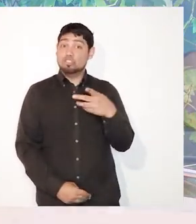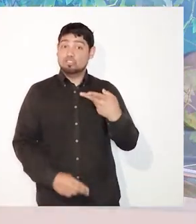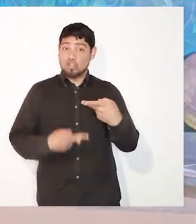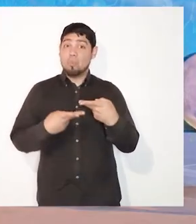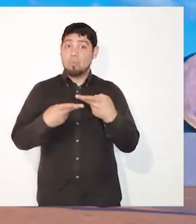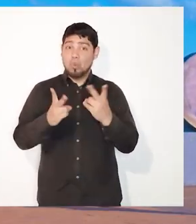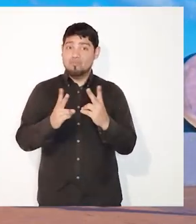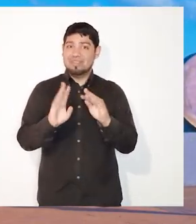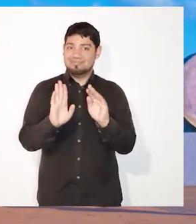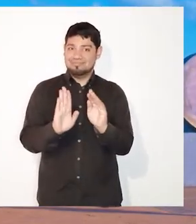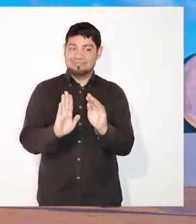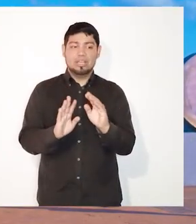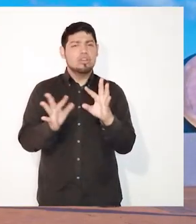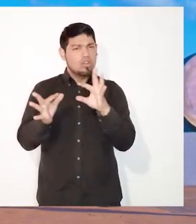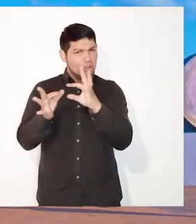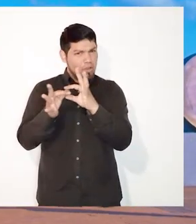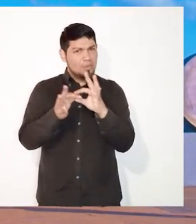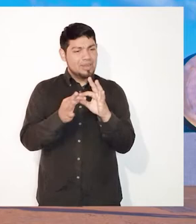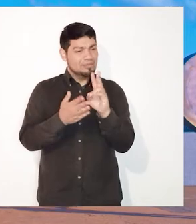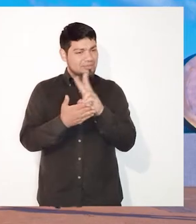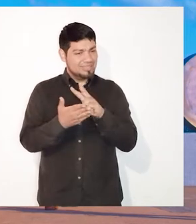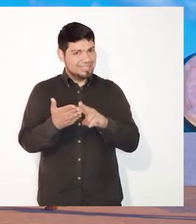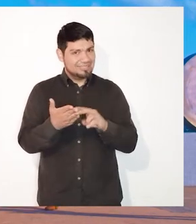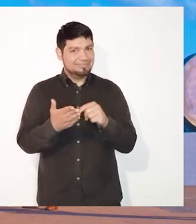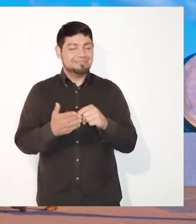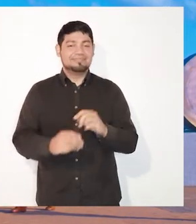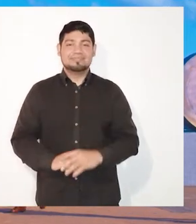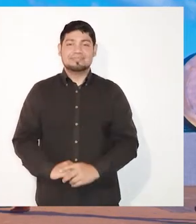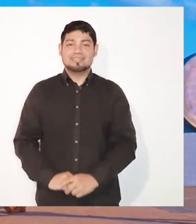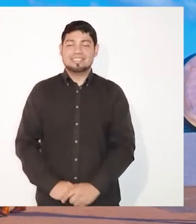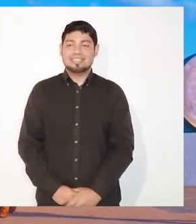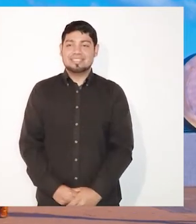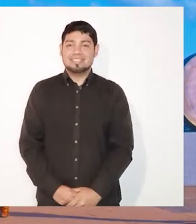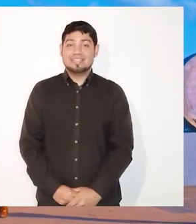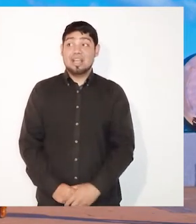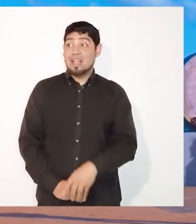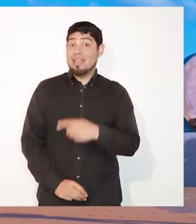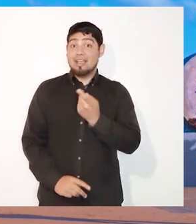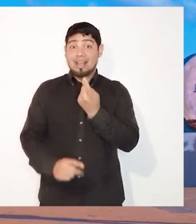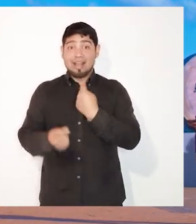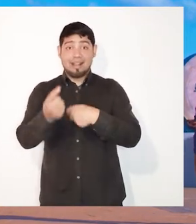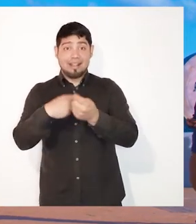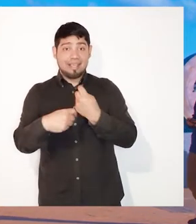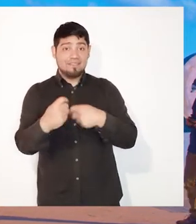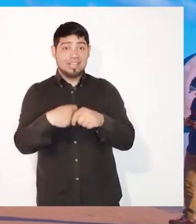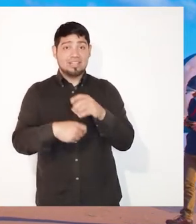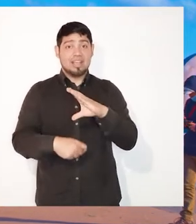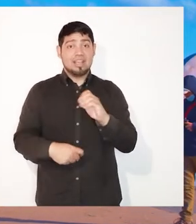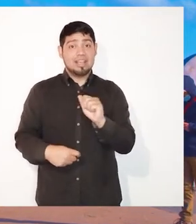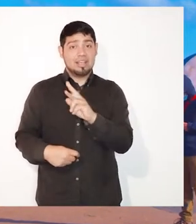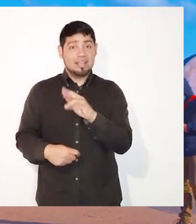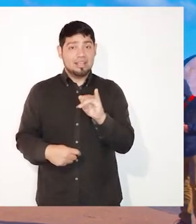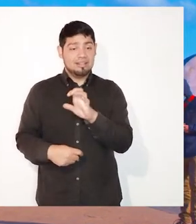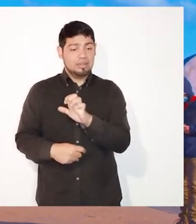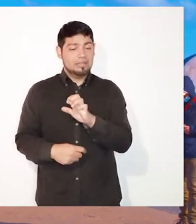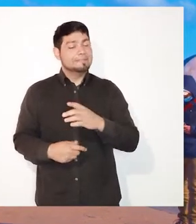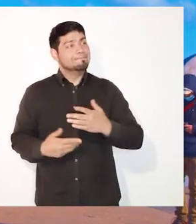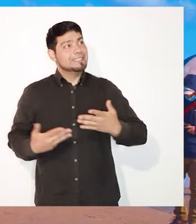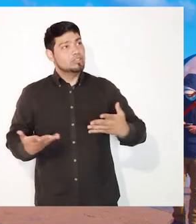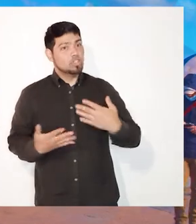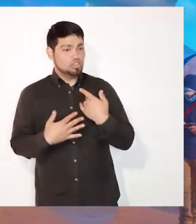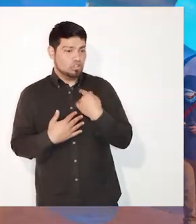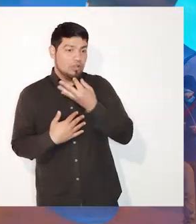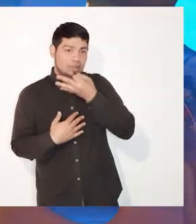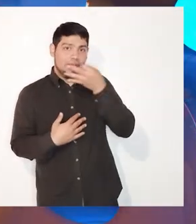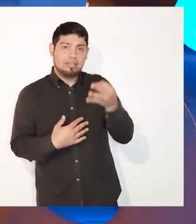está publicado en nuestra antología. Voy a leer un fragmento. La subasta de Carrie